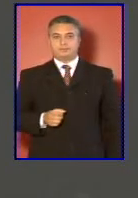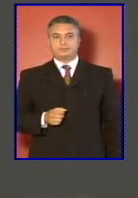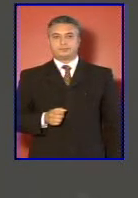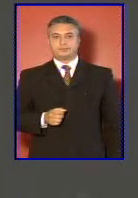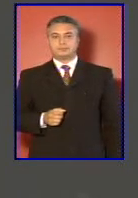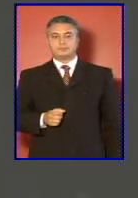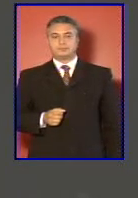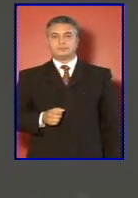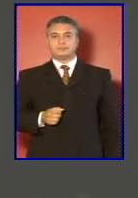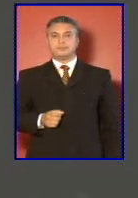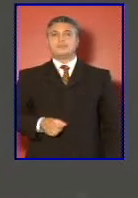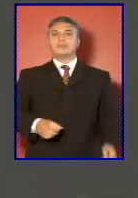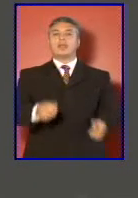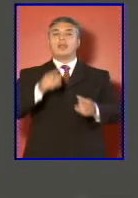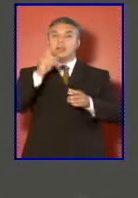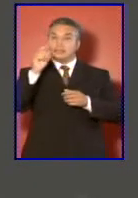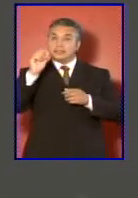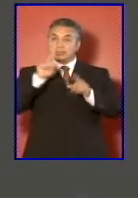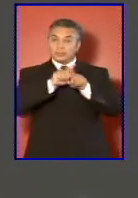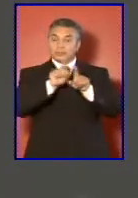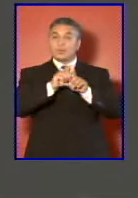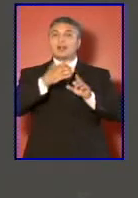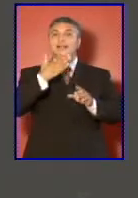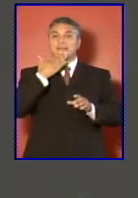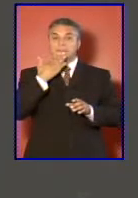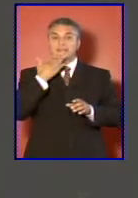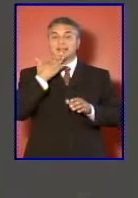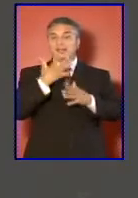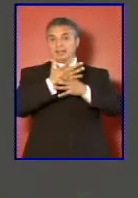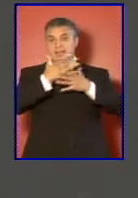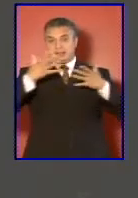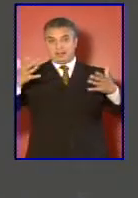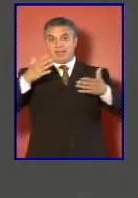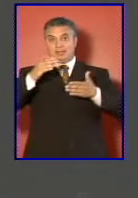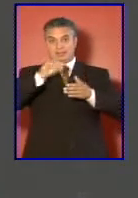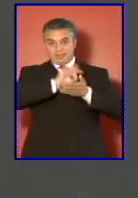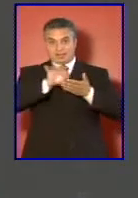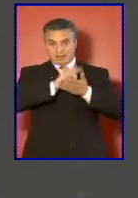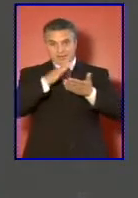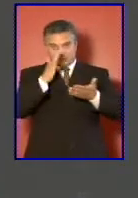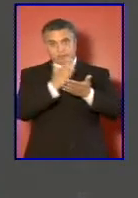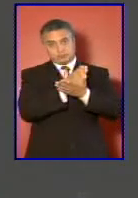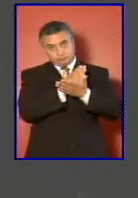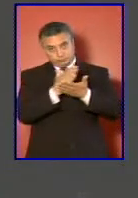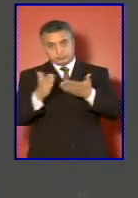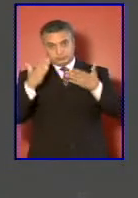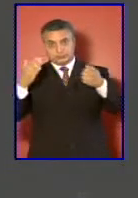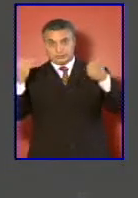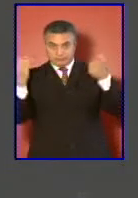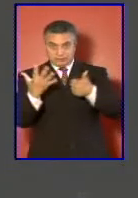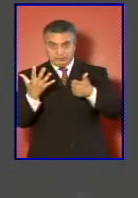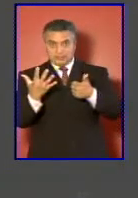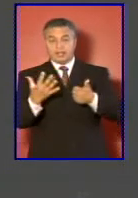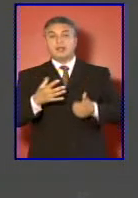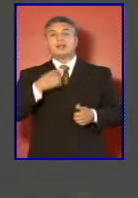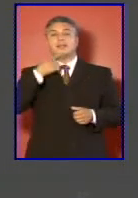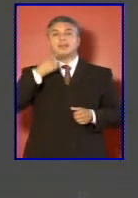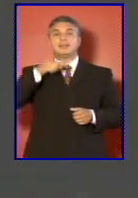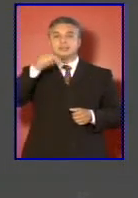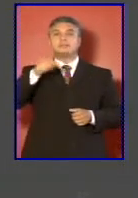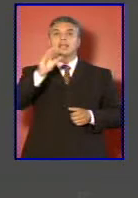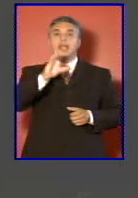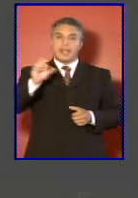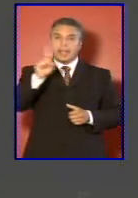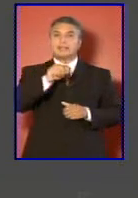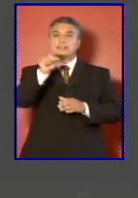una sexta gran tarea que ya pasé la mitad así que vamos avanzando es la